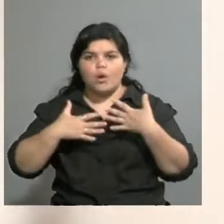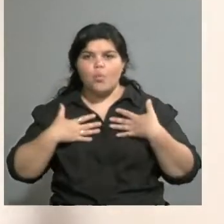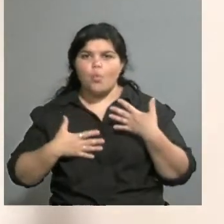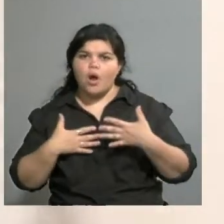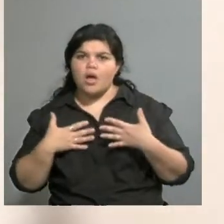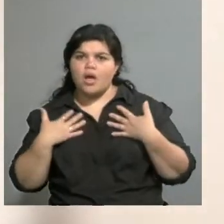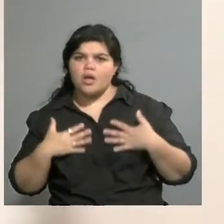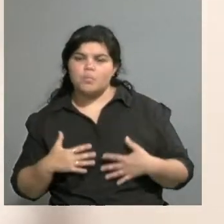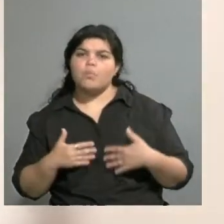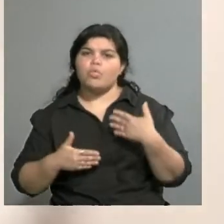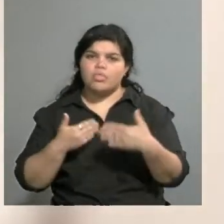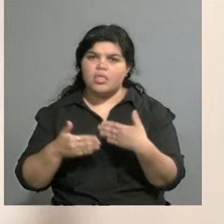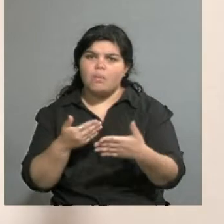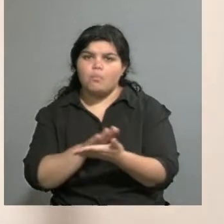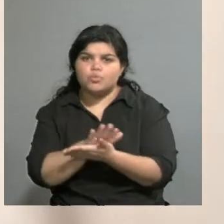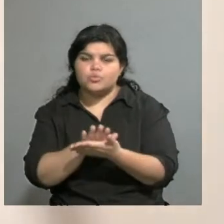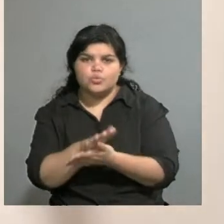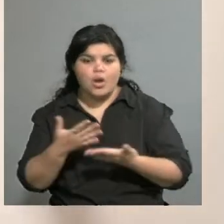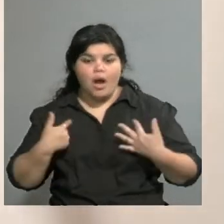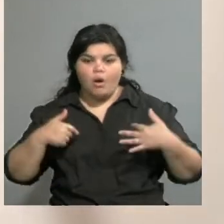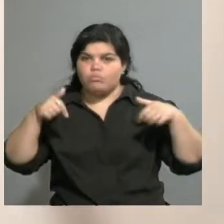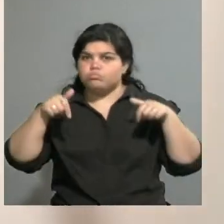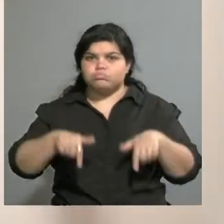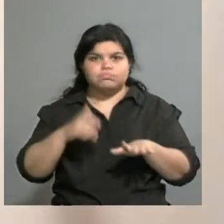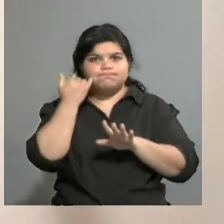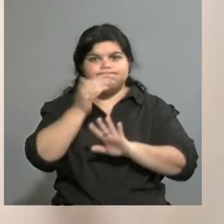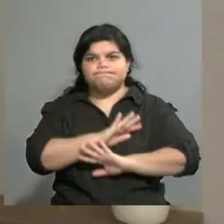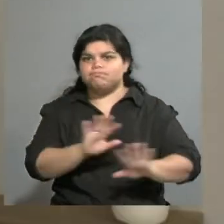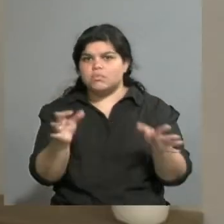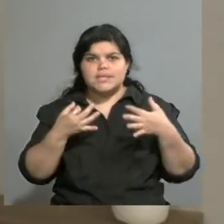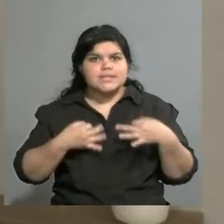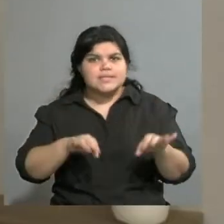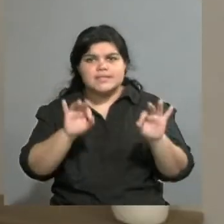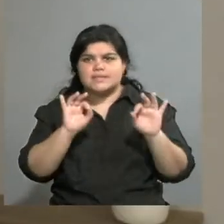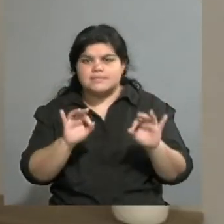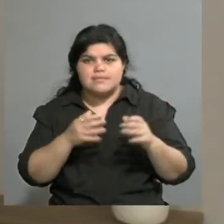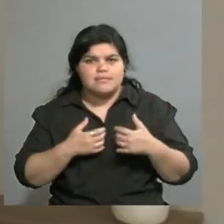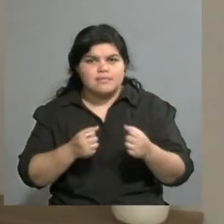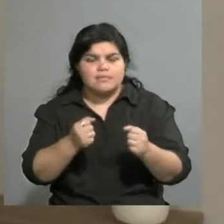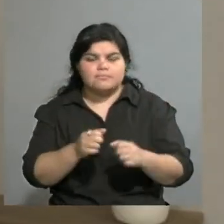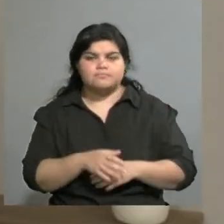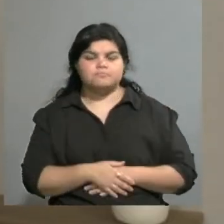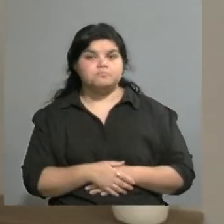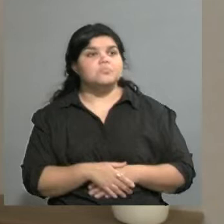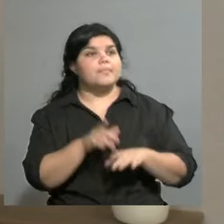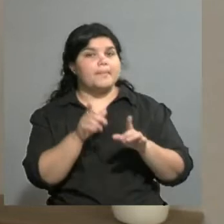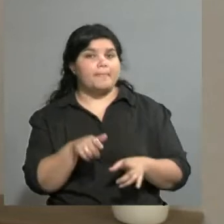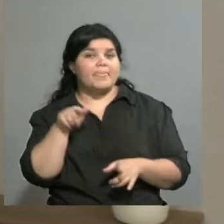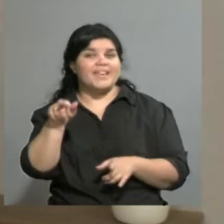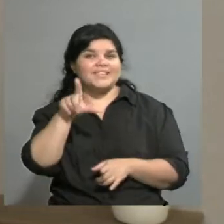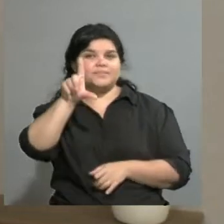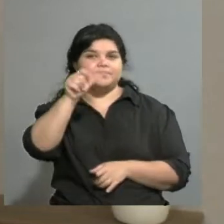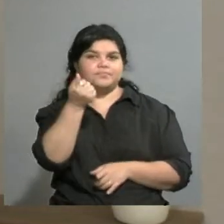hoy, por suerte, está muy bien. Bueno, me imagino, Laura también, hay que decirlo, lo cuenta y además es